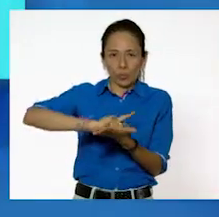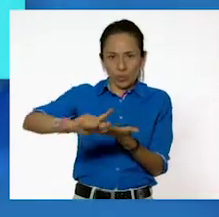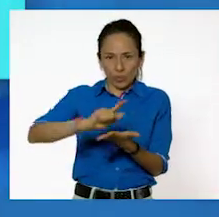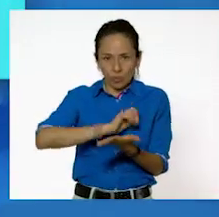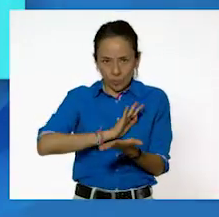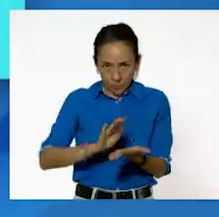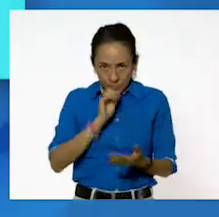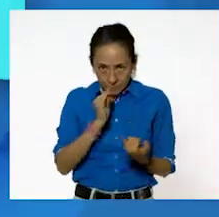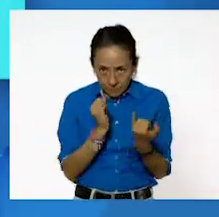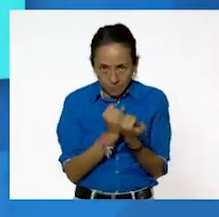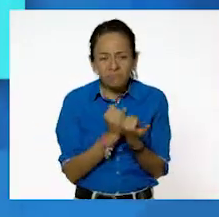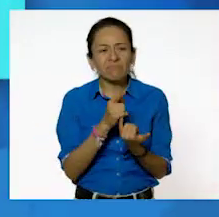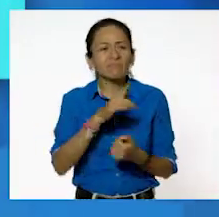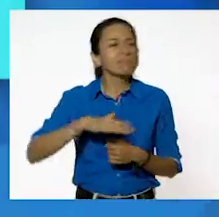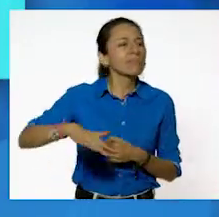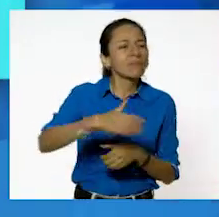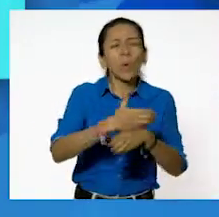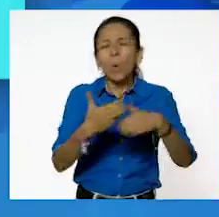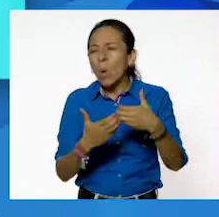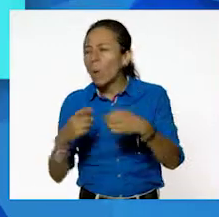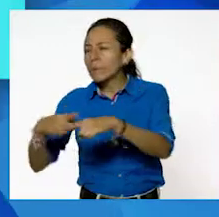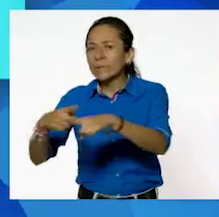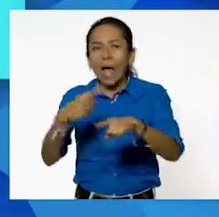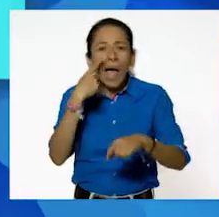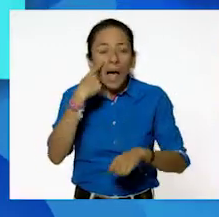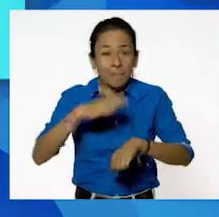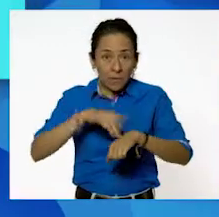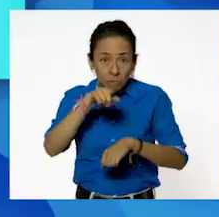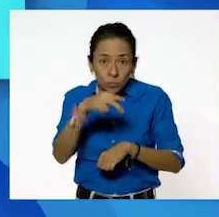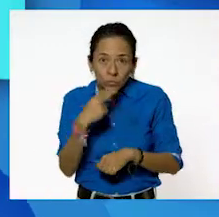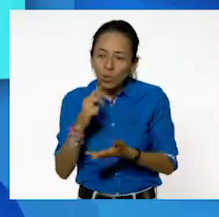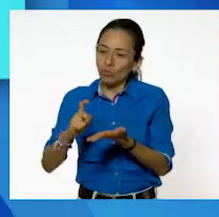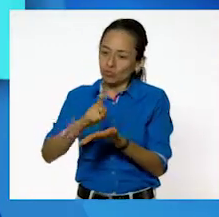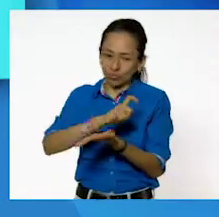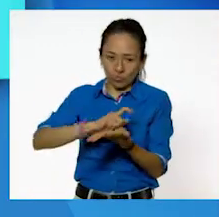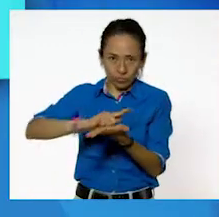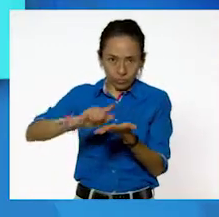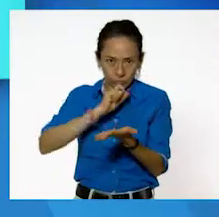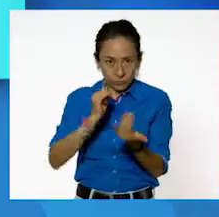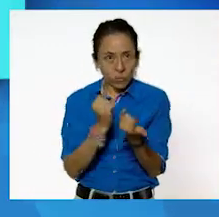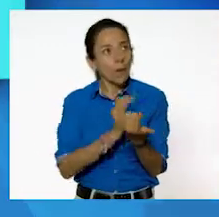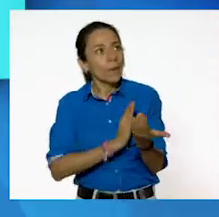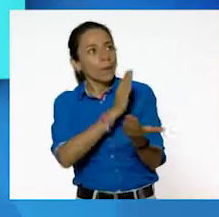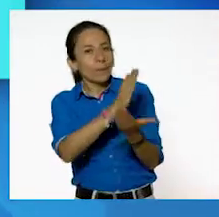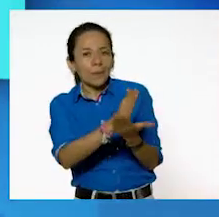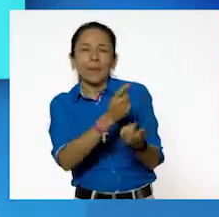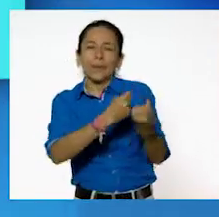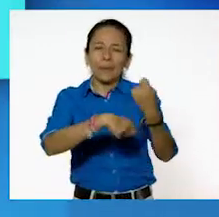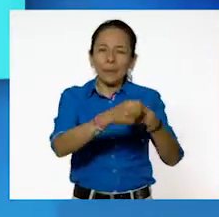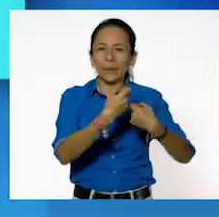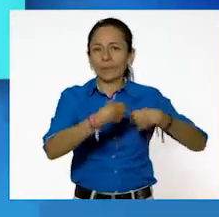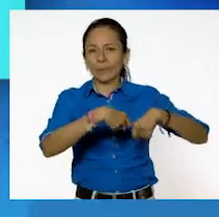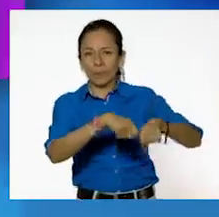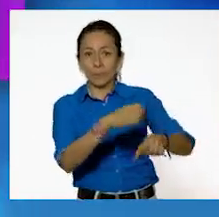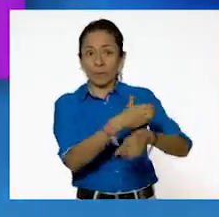Desinfecta las superficies de los objetos que más utilizas. También las cosas que compres en la tienda o en el supermercado.